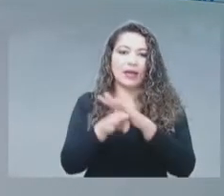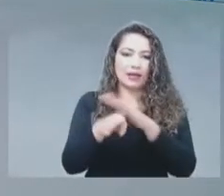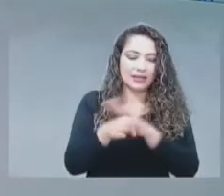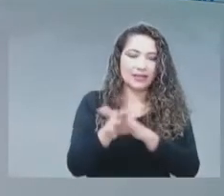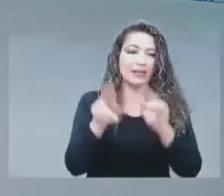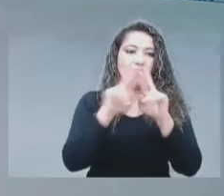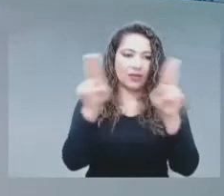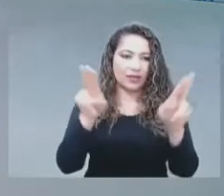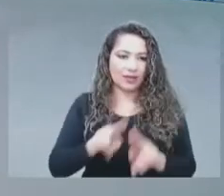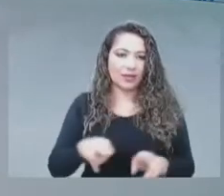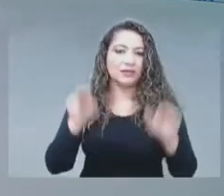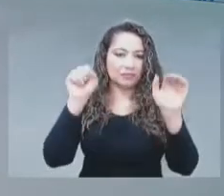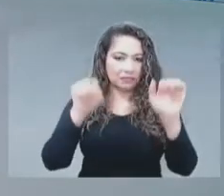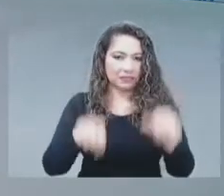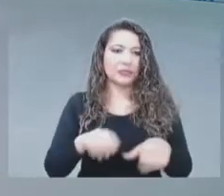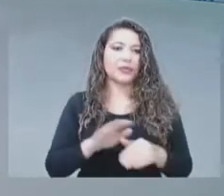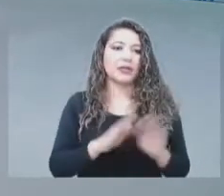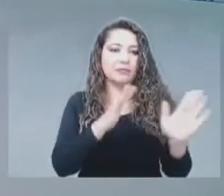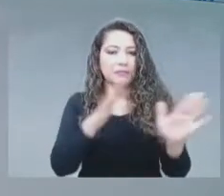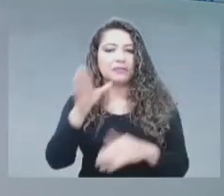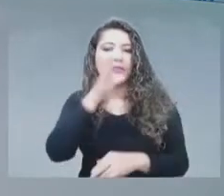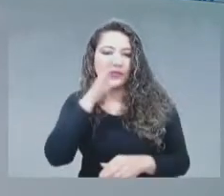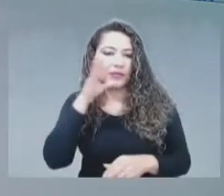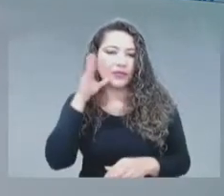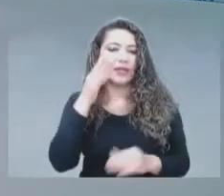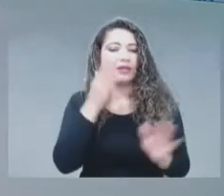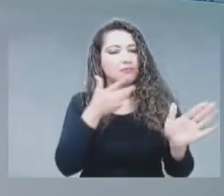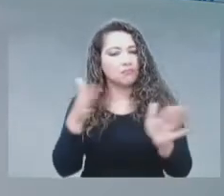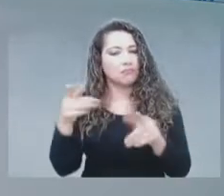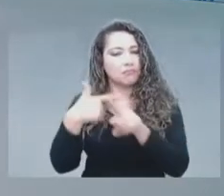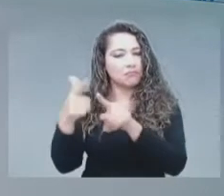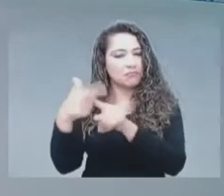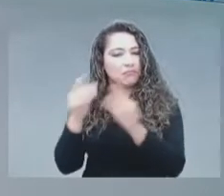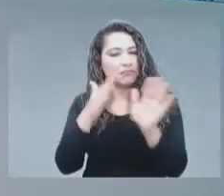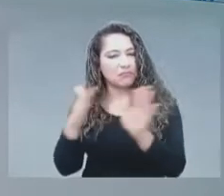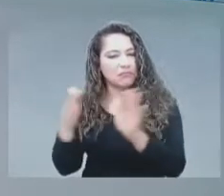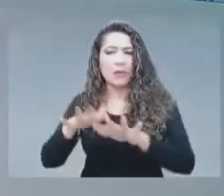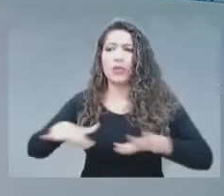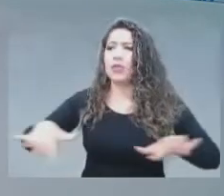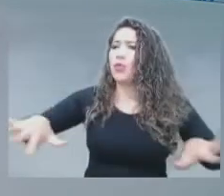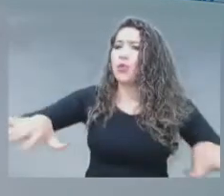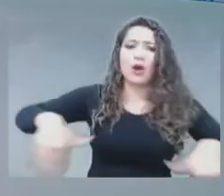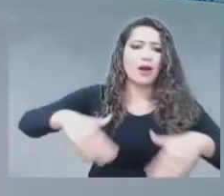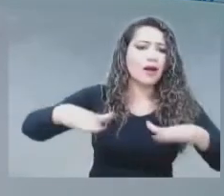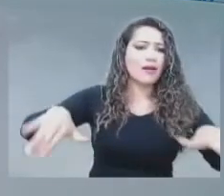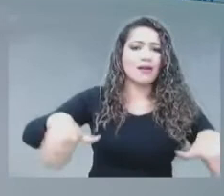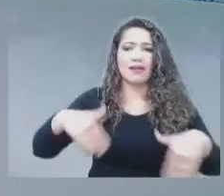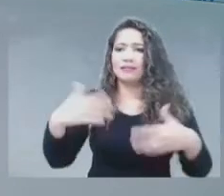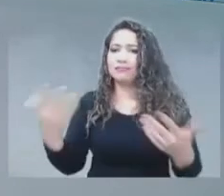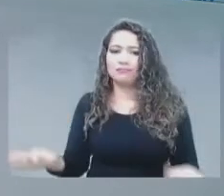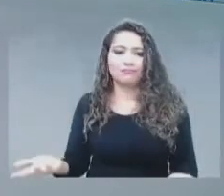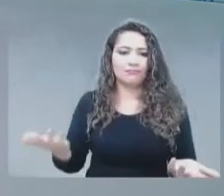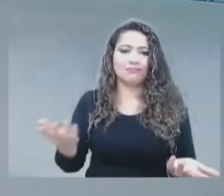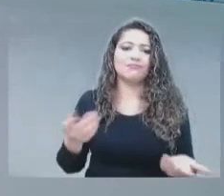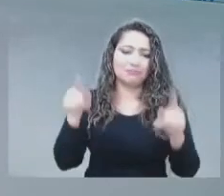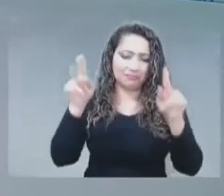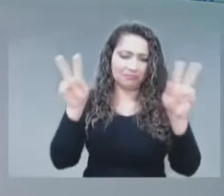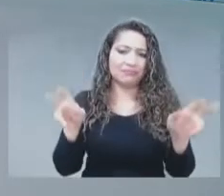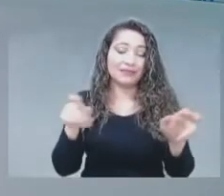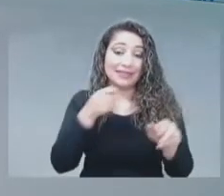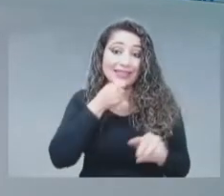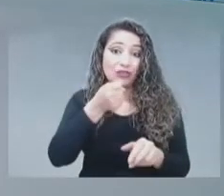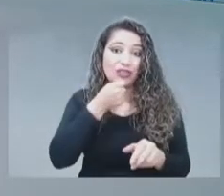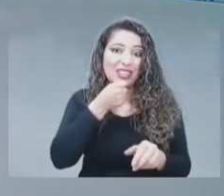en zonas rurales, zonas apartadas, zonas donde no hay ningún tipo de posibilidad. ¿Cuál es el tema y cuál es la noticia? Hoy en día,